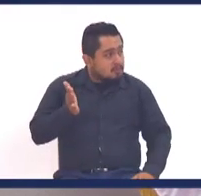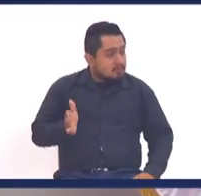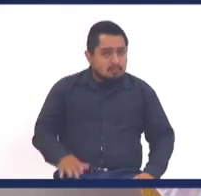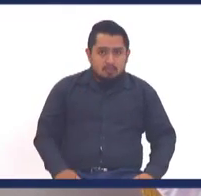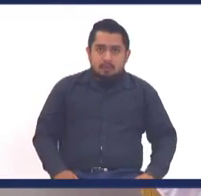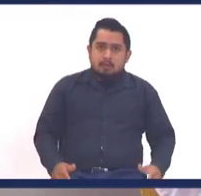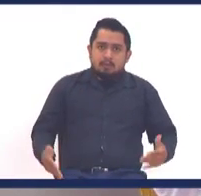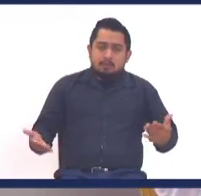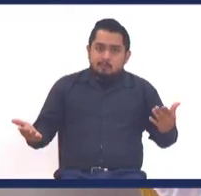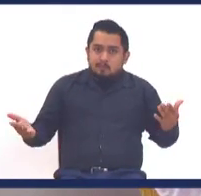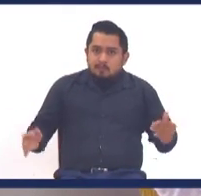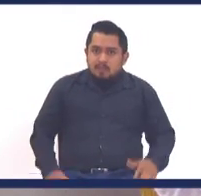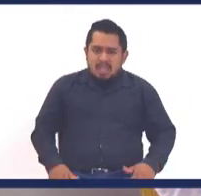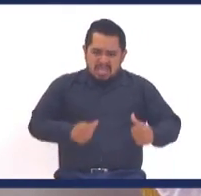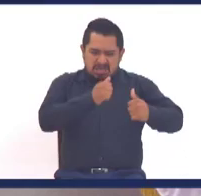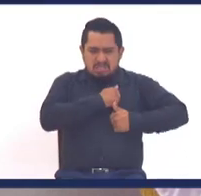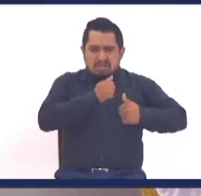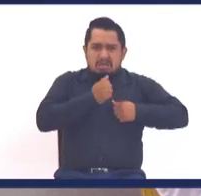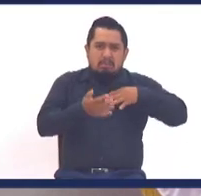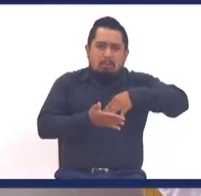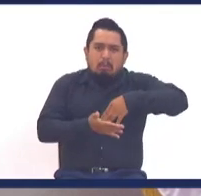Mire que aguado están saliendo soldados hoy,